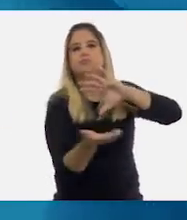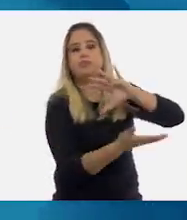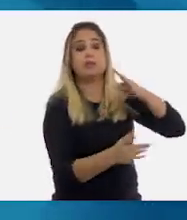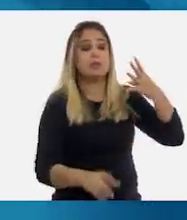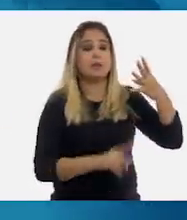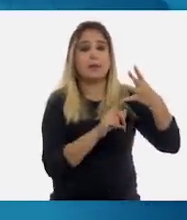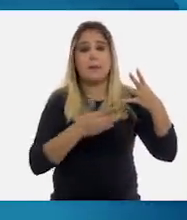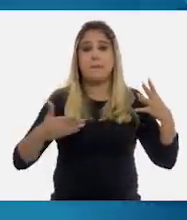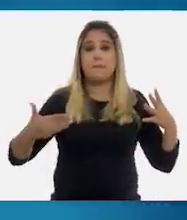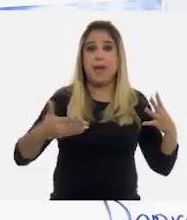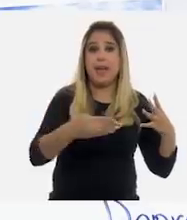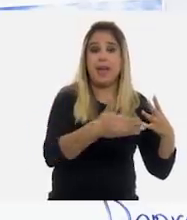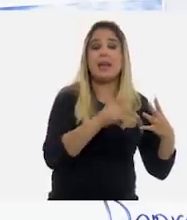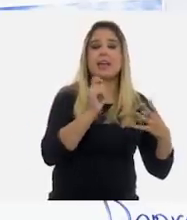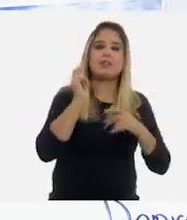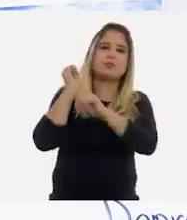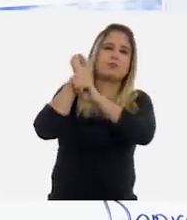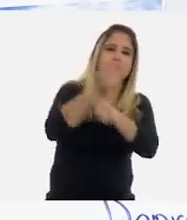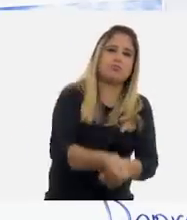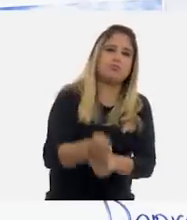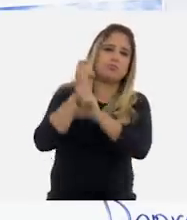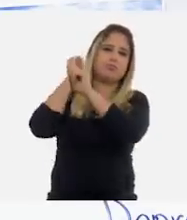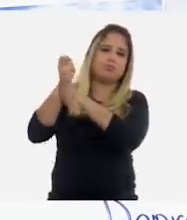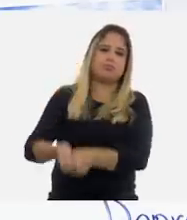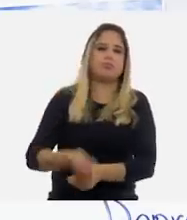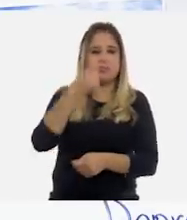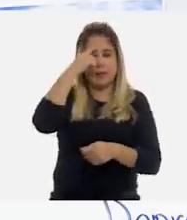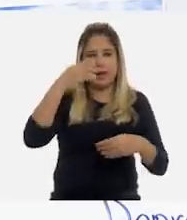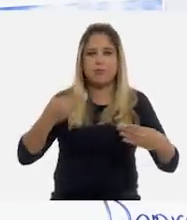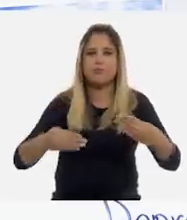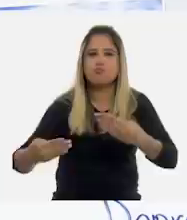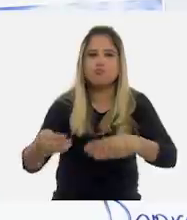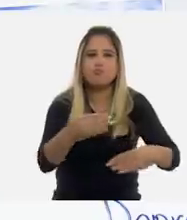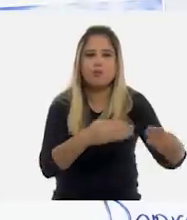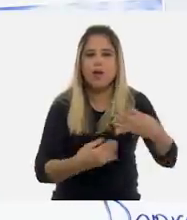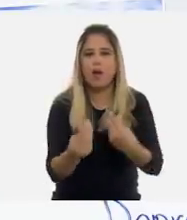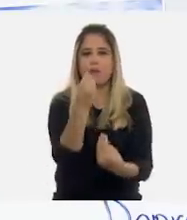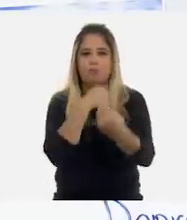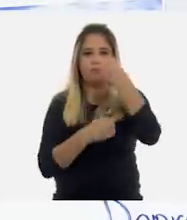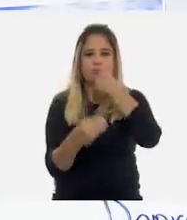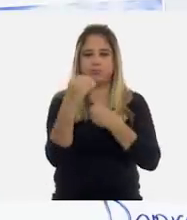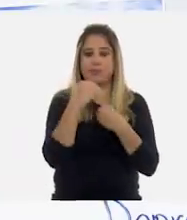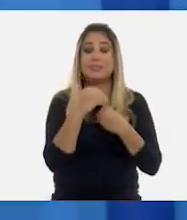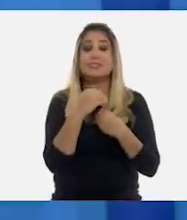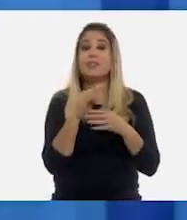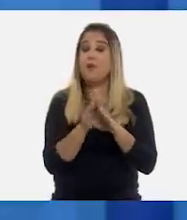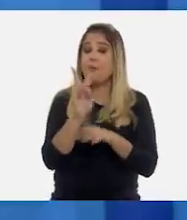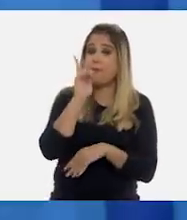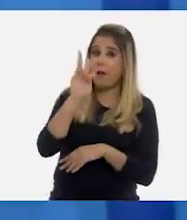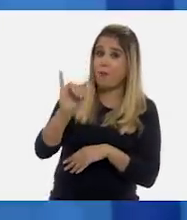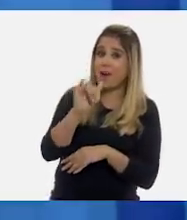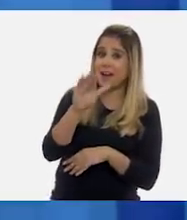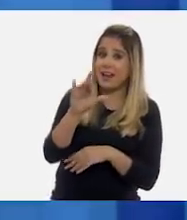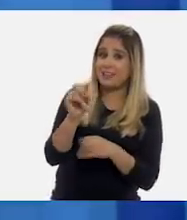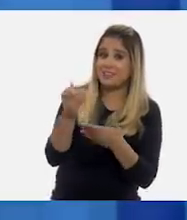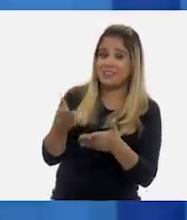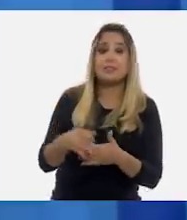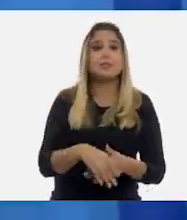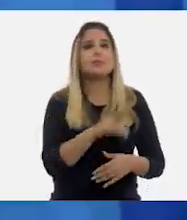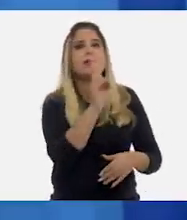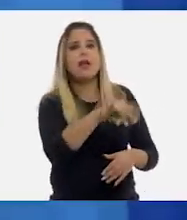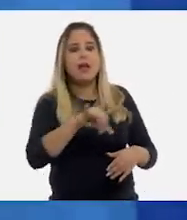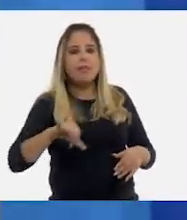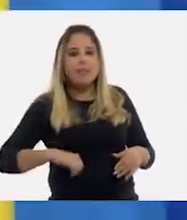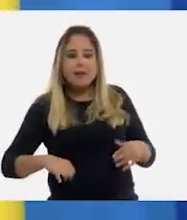aquellas que se ocupan de la captura y crianza de especies acuáticas. ¡Wow, maestra! Muy bien, es muy interesante lo que